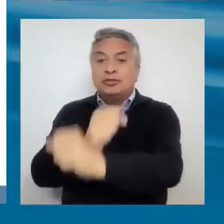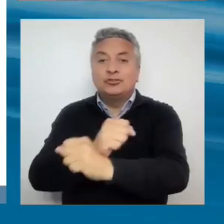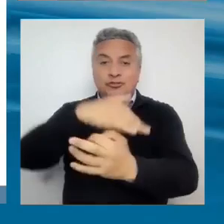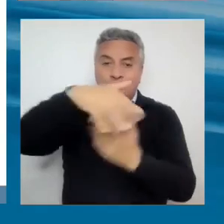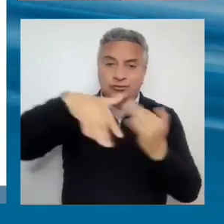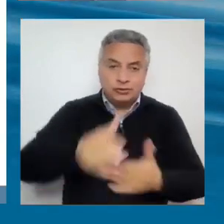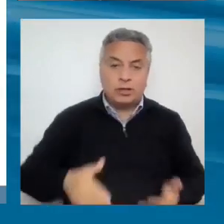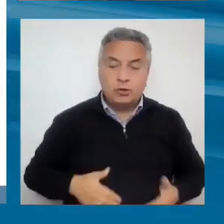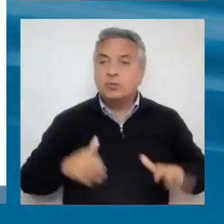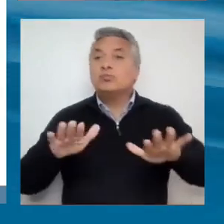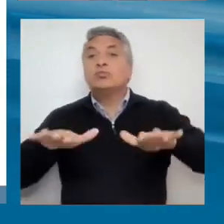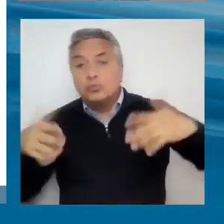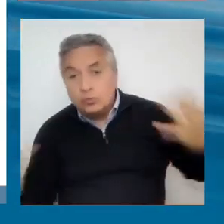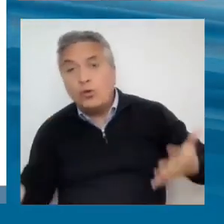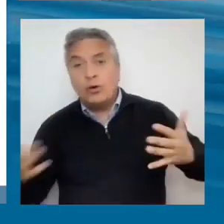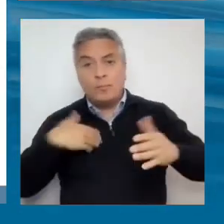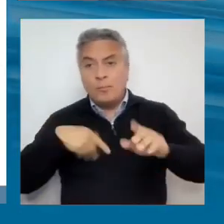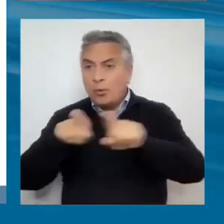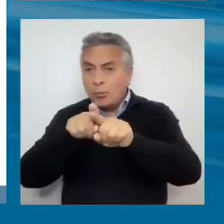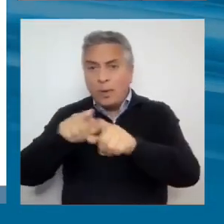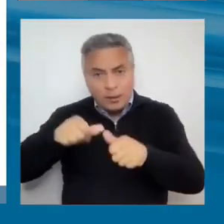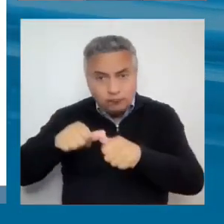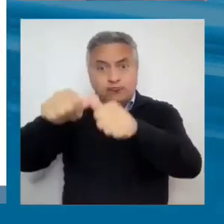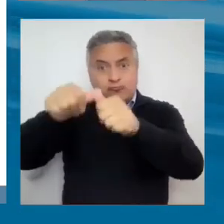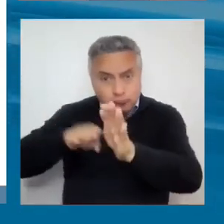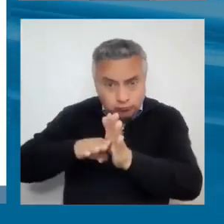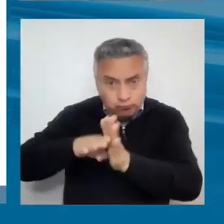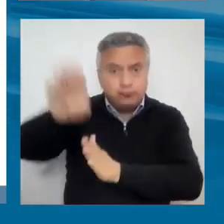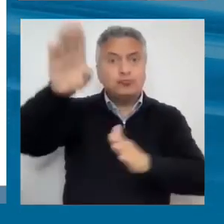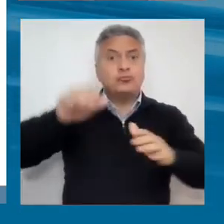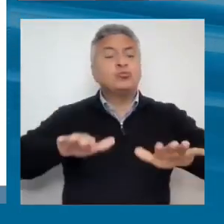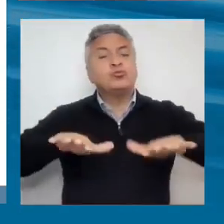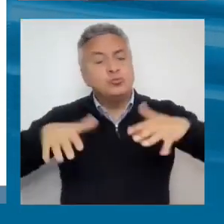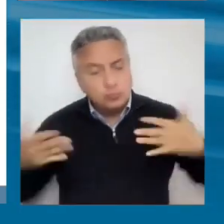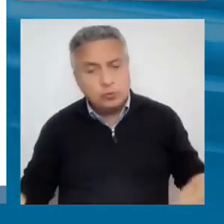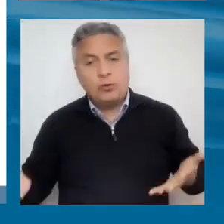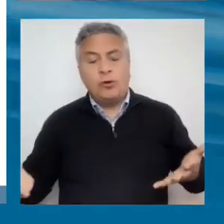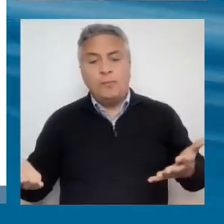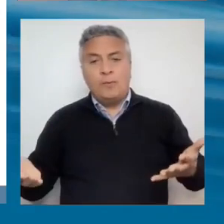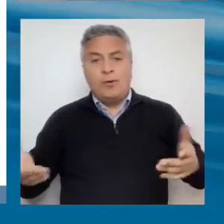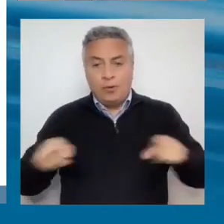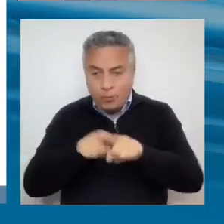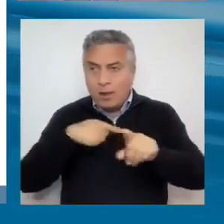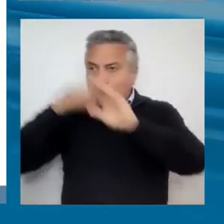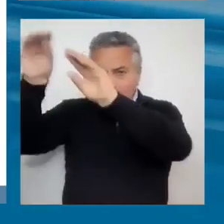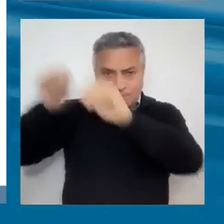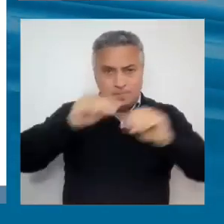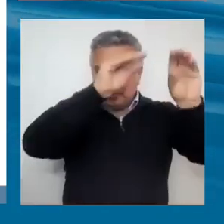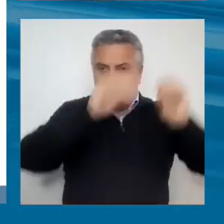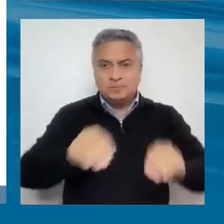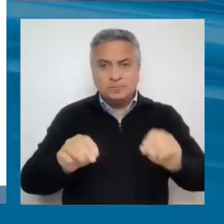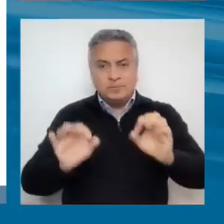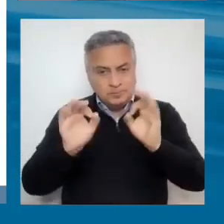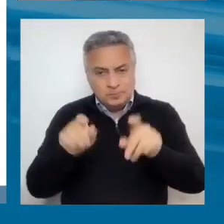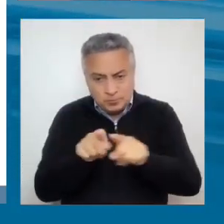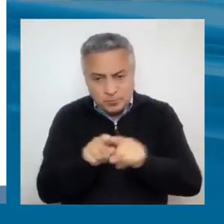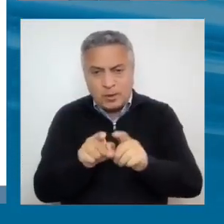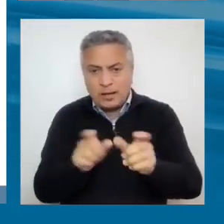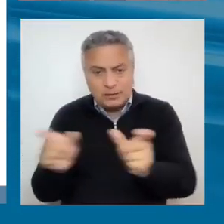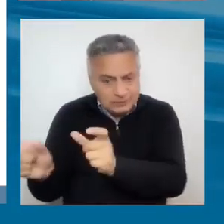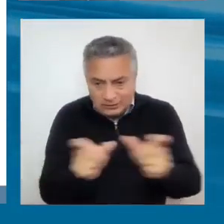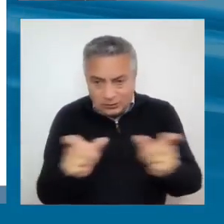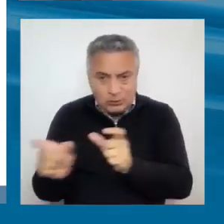rápido, sostenido, inclusivo y sostenible? ¿Cómo tenemos una migración segura, ordenada y regular? ¿Cómo seguimos